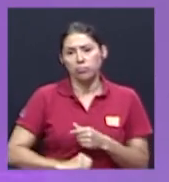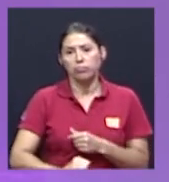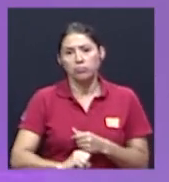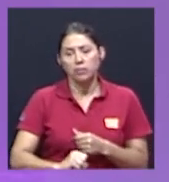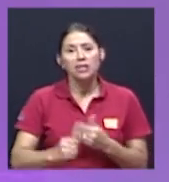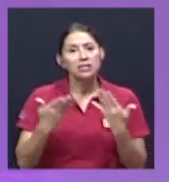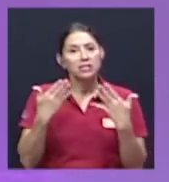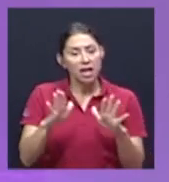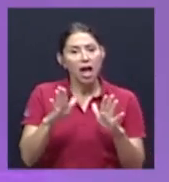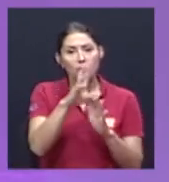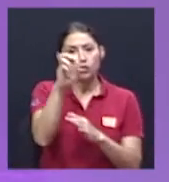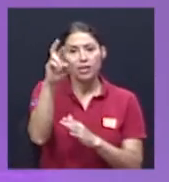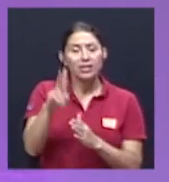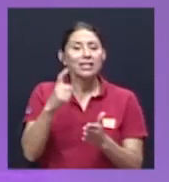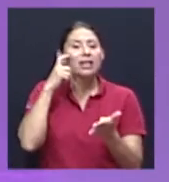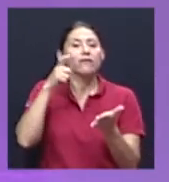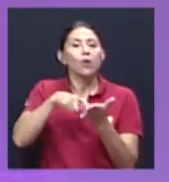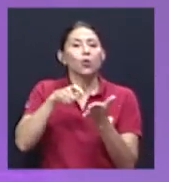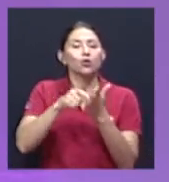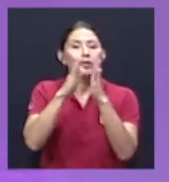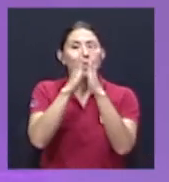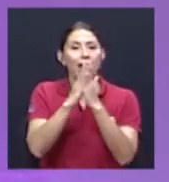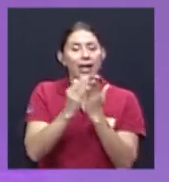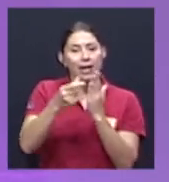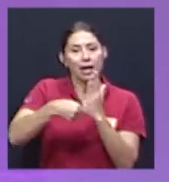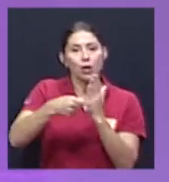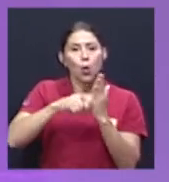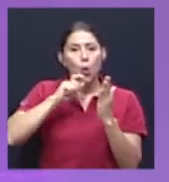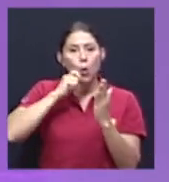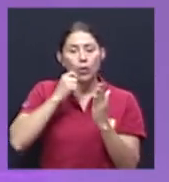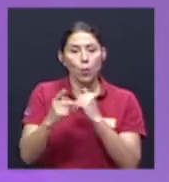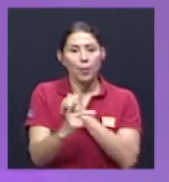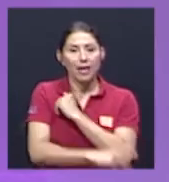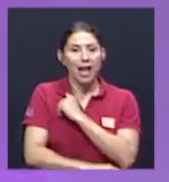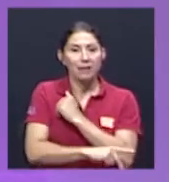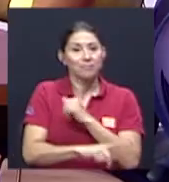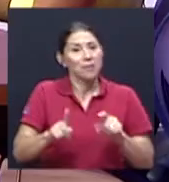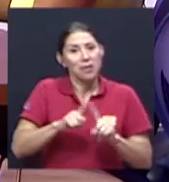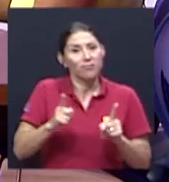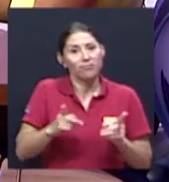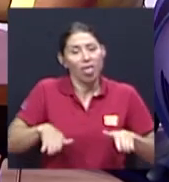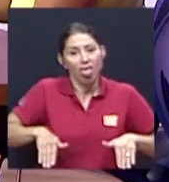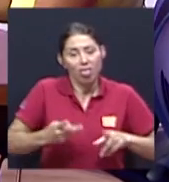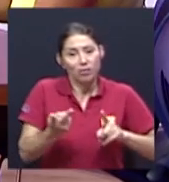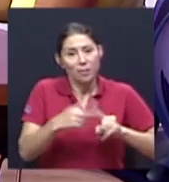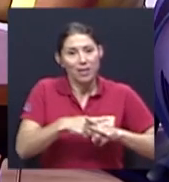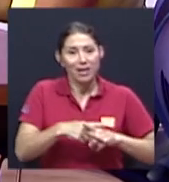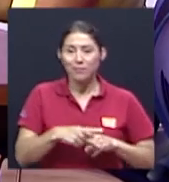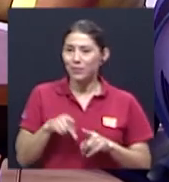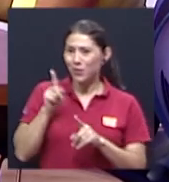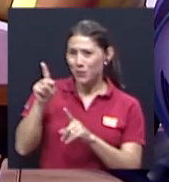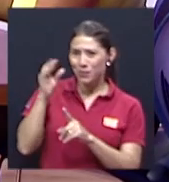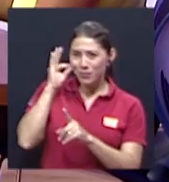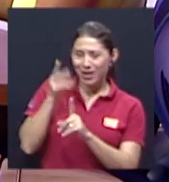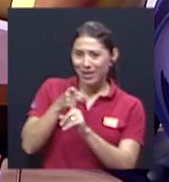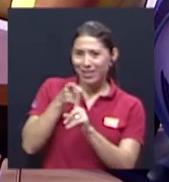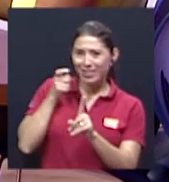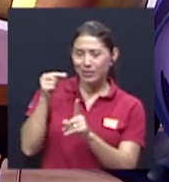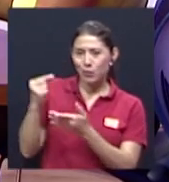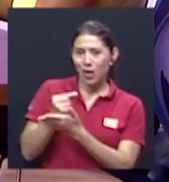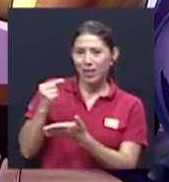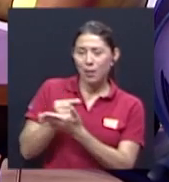aplique pues ya es de otra índole doña María Ruiz de Guadalupe dice que la gente está muy fría porque están probando